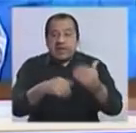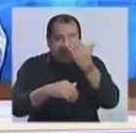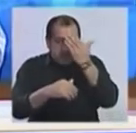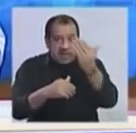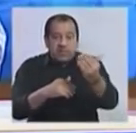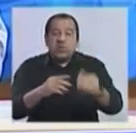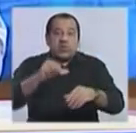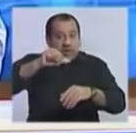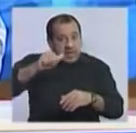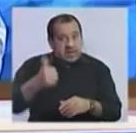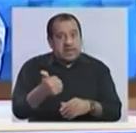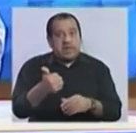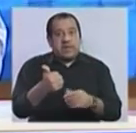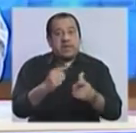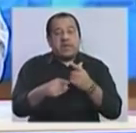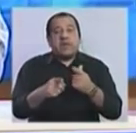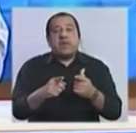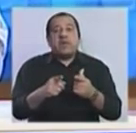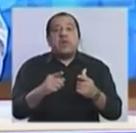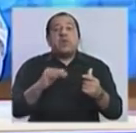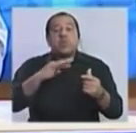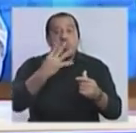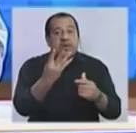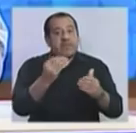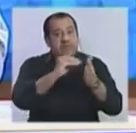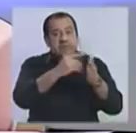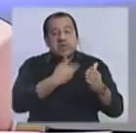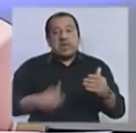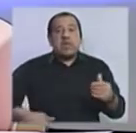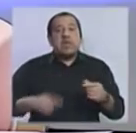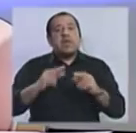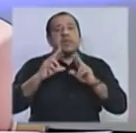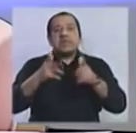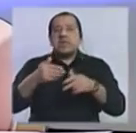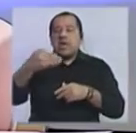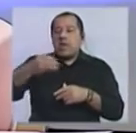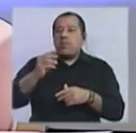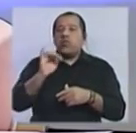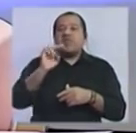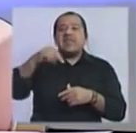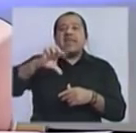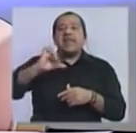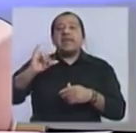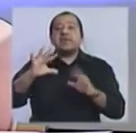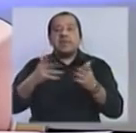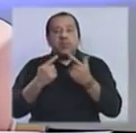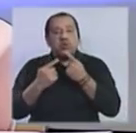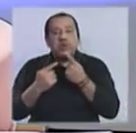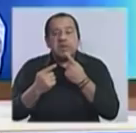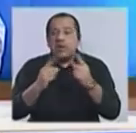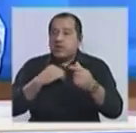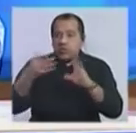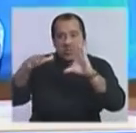efectivamente llegue al gobierno por cuarta vez. Bottinelli decía, es política, no es marketing la campaña del Frente Coincido